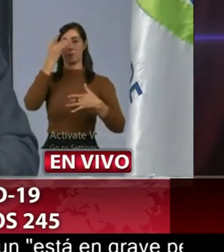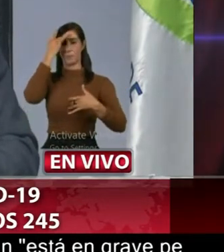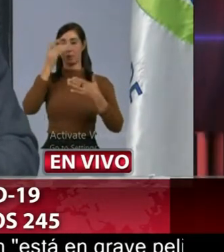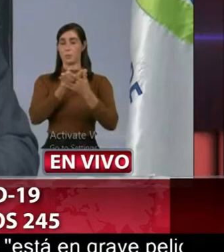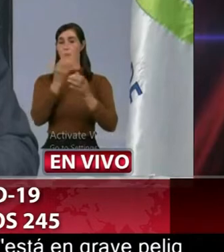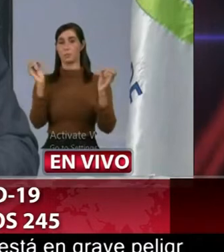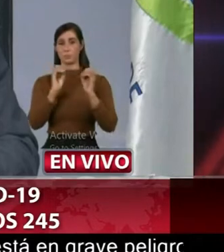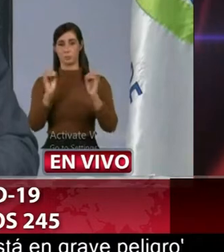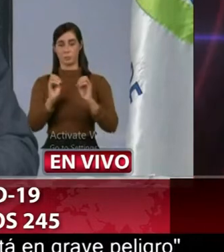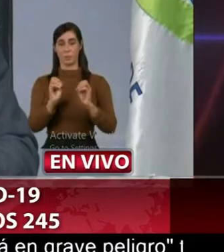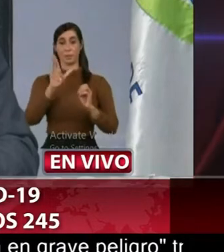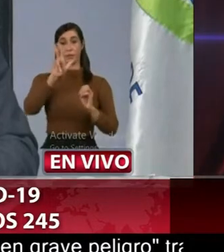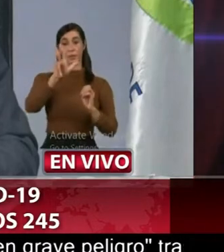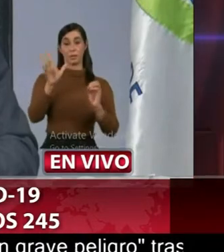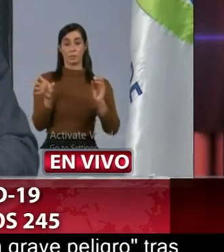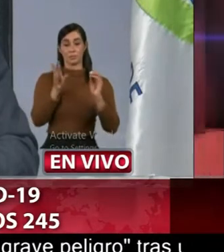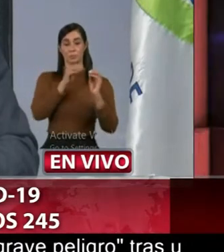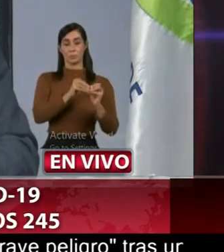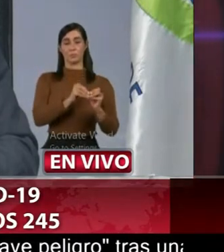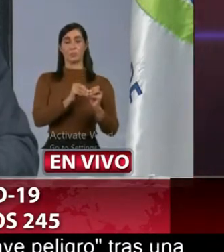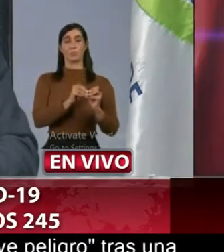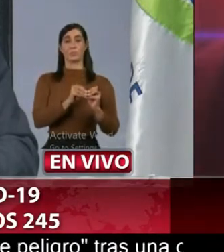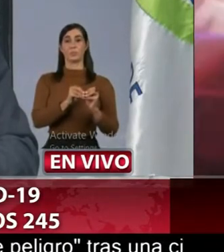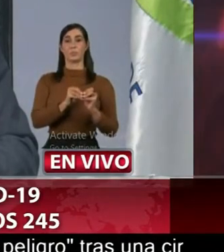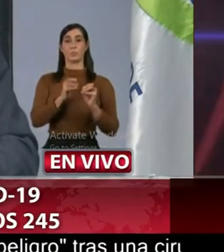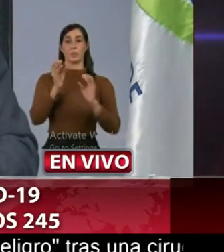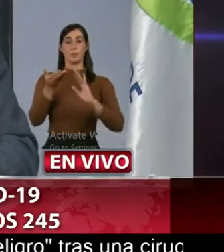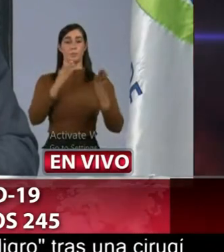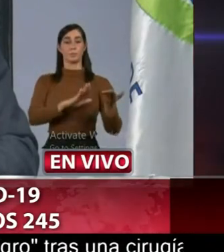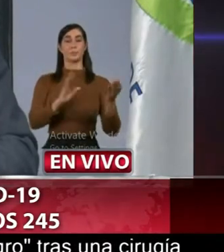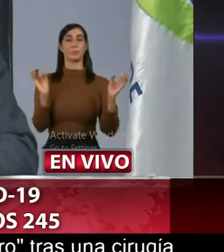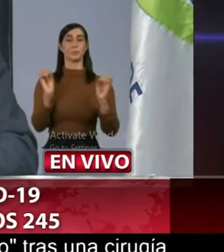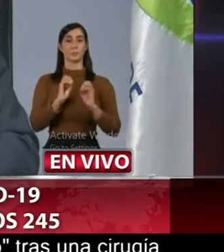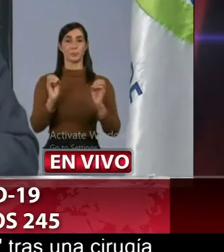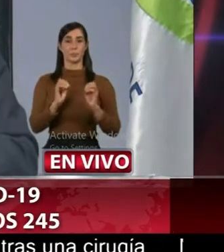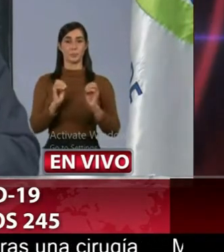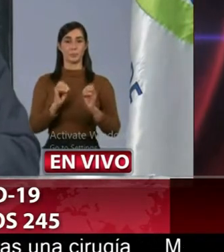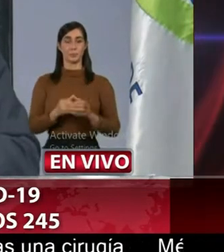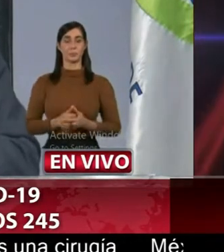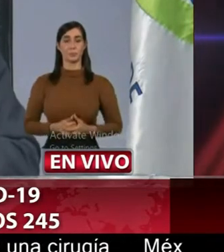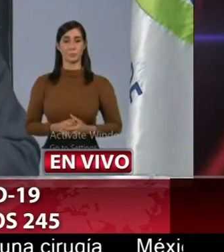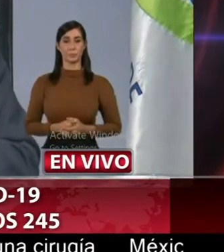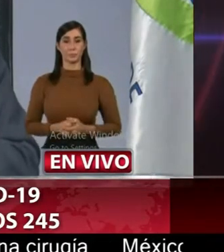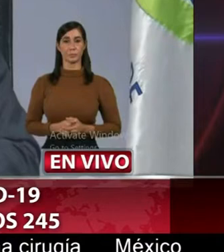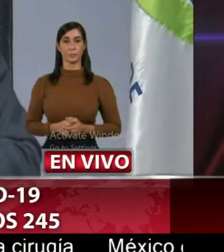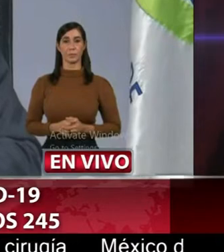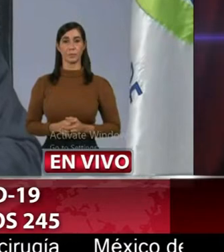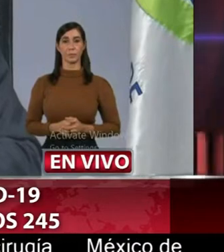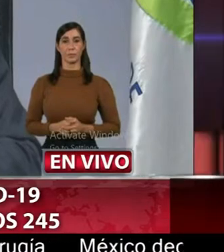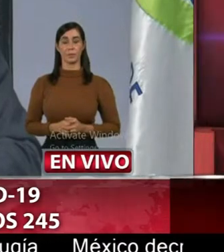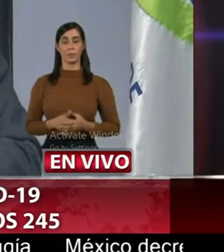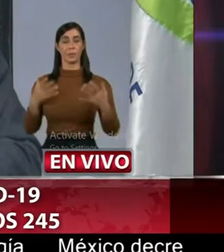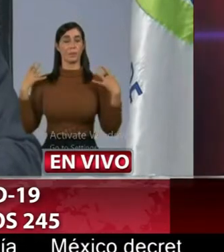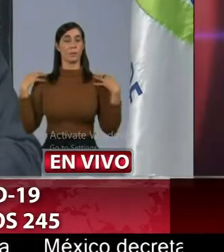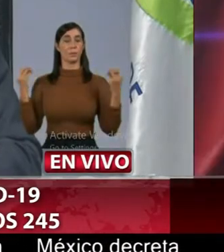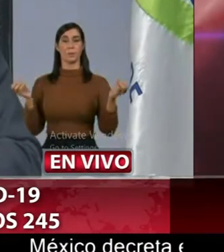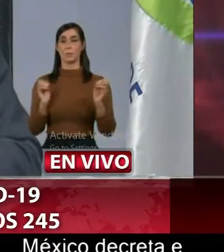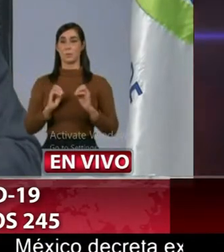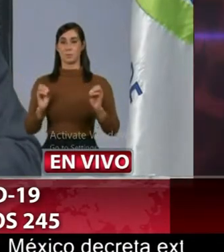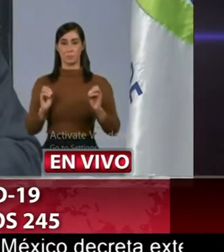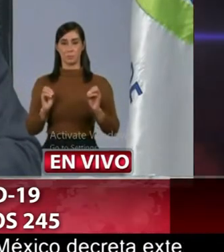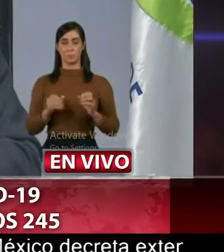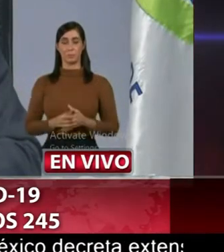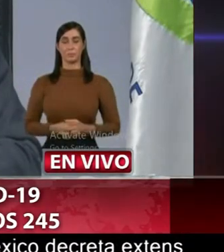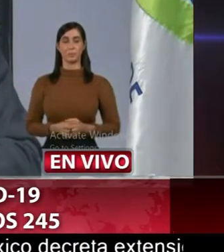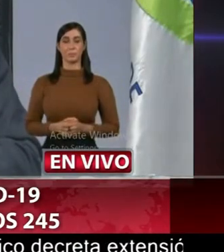nuevos tres acumulados cero fallecimiento cero recuperados